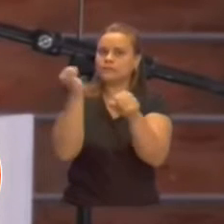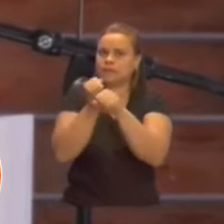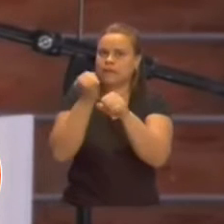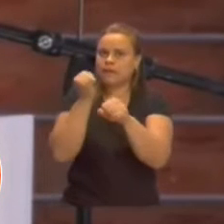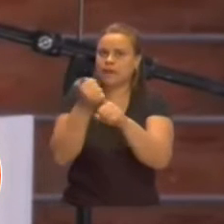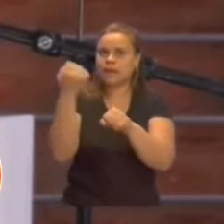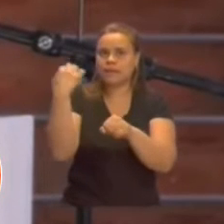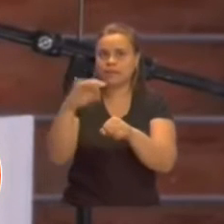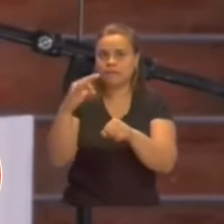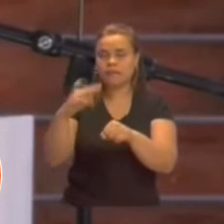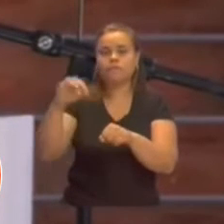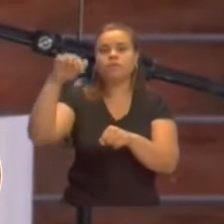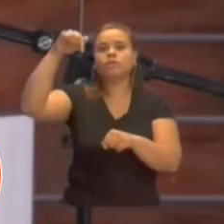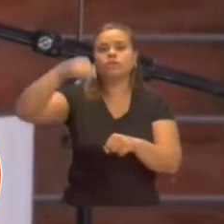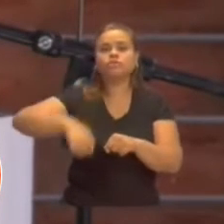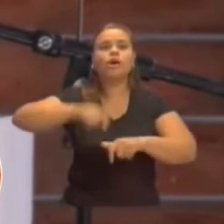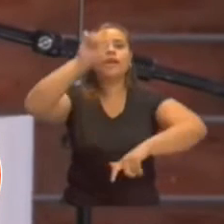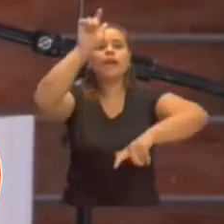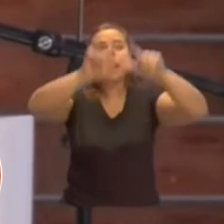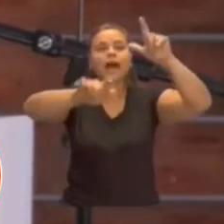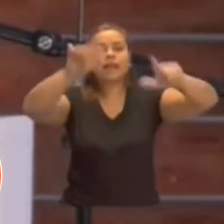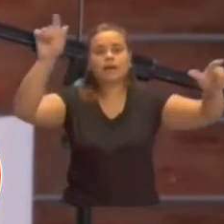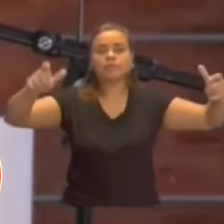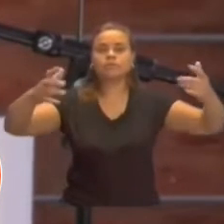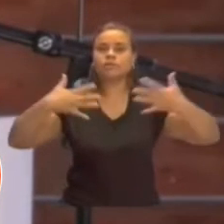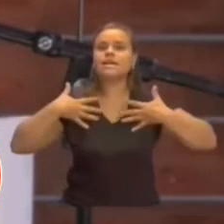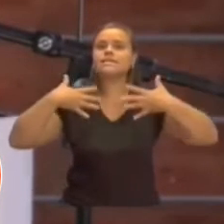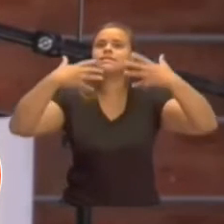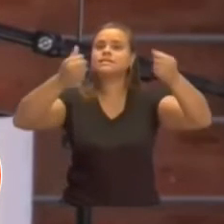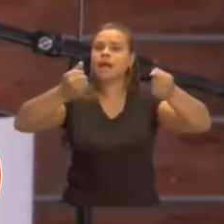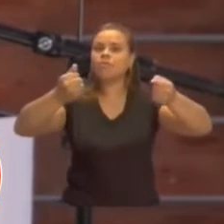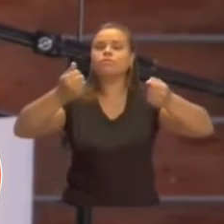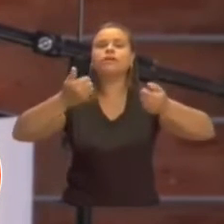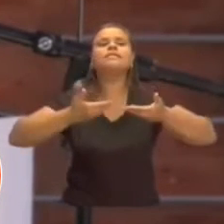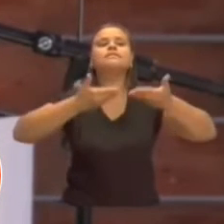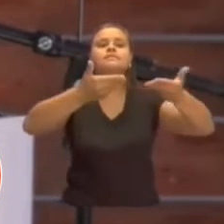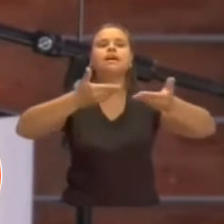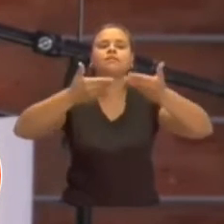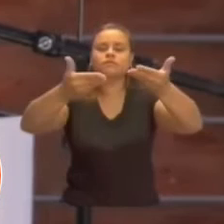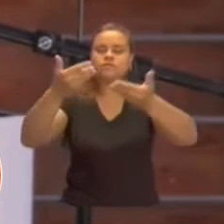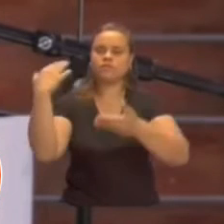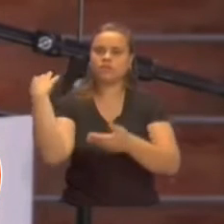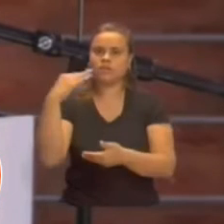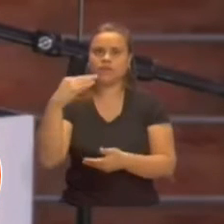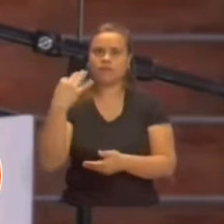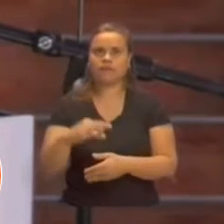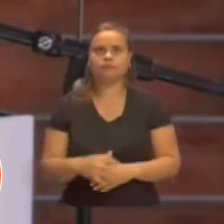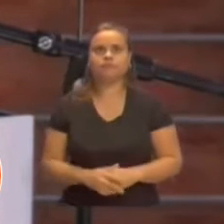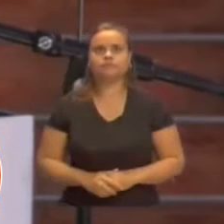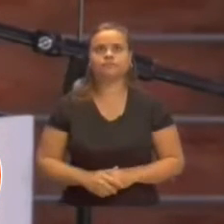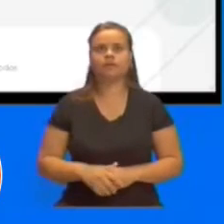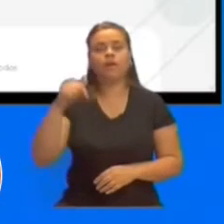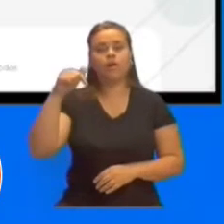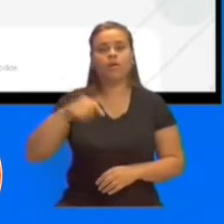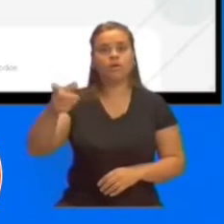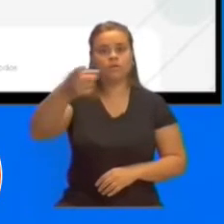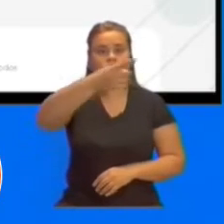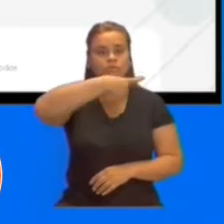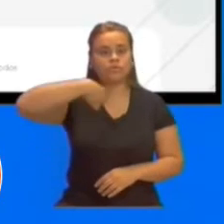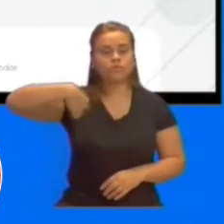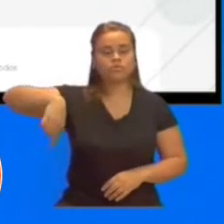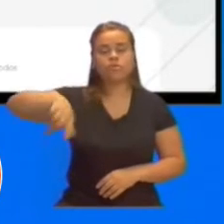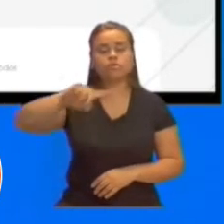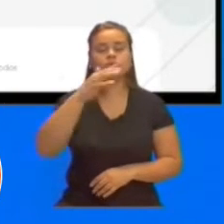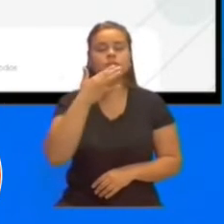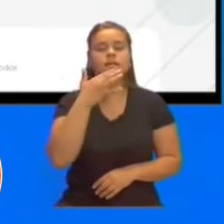garantizar mejor salud para cada una de las personas que habitan este suelo. Para nosotros, como dijimos antes, no solamente